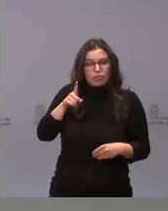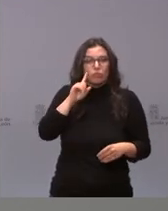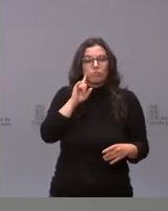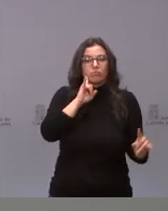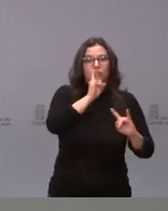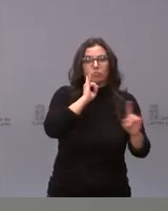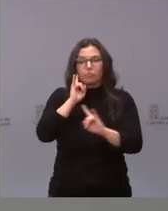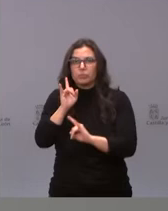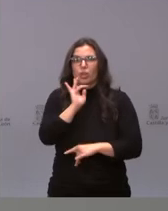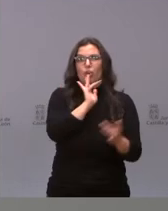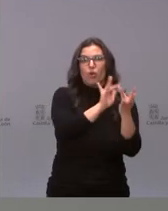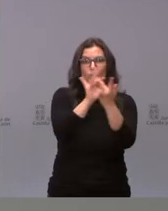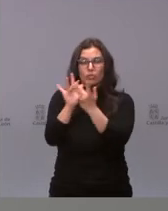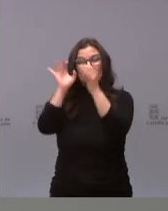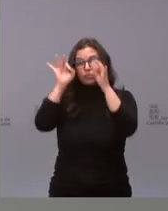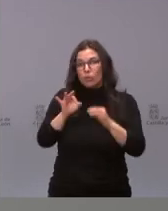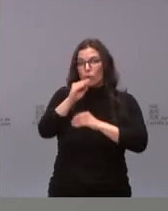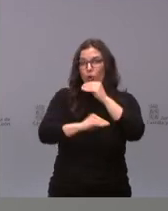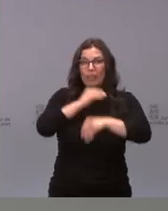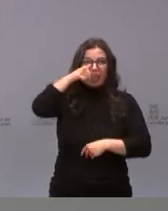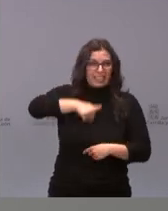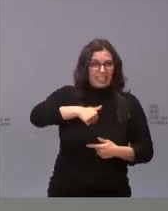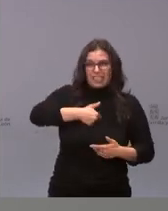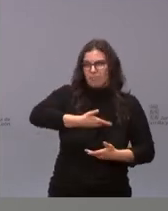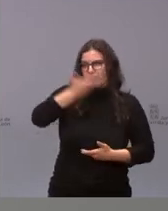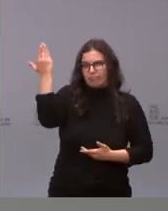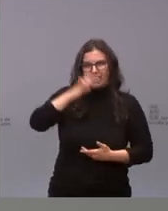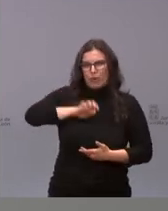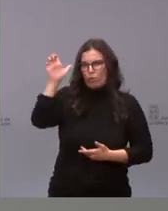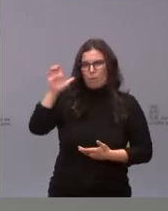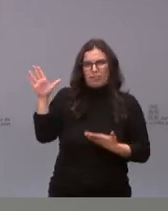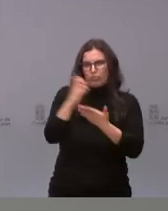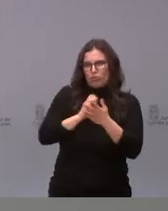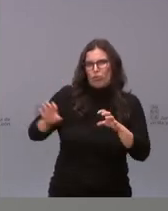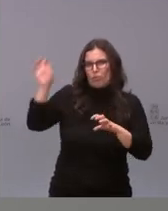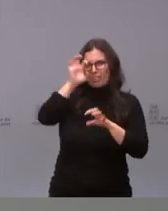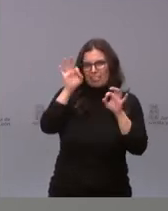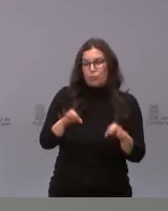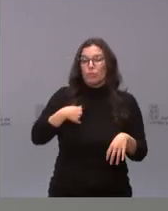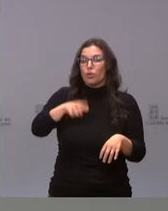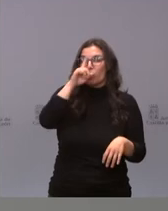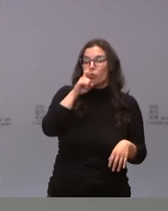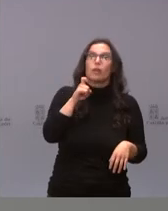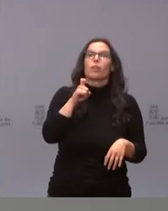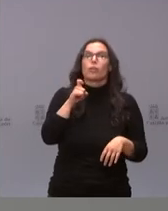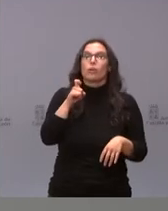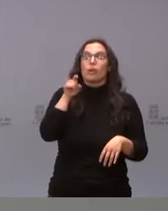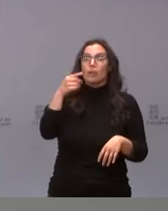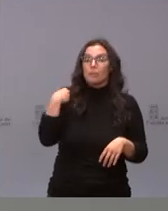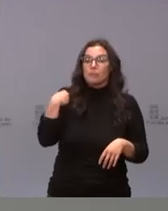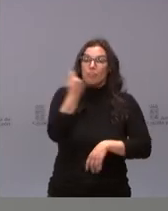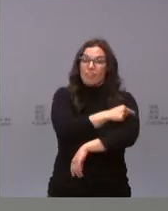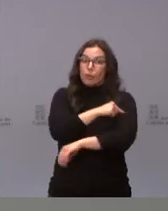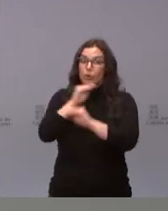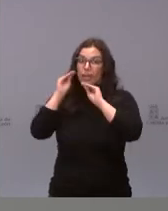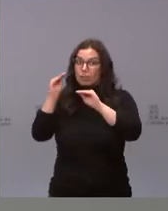contacto y probablemente lo están haciendo aquí y en todos los países de Europa. Pero yo quiero recordar que no han sido aprobados ni por la EMA